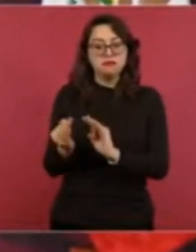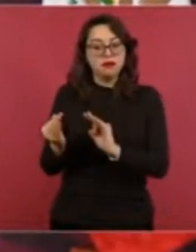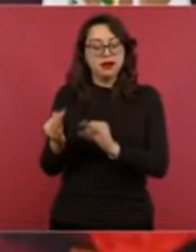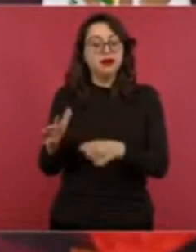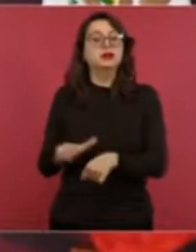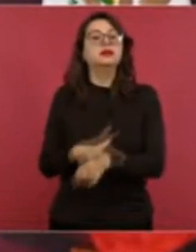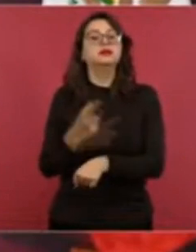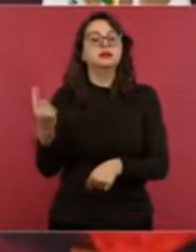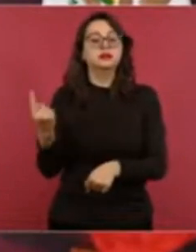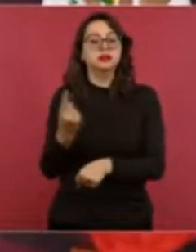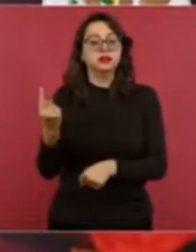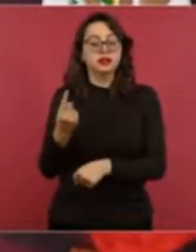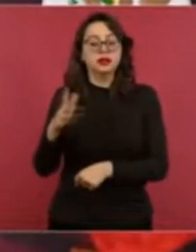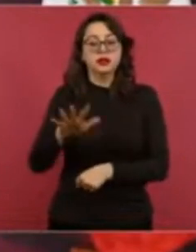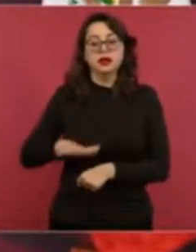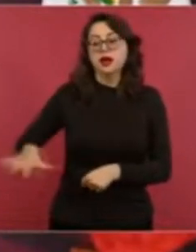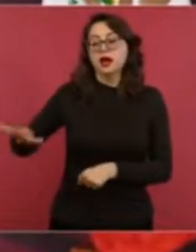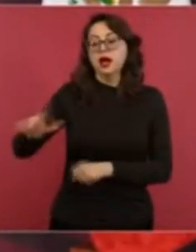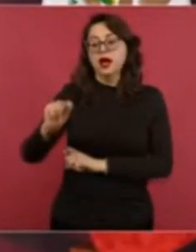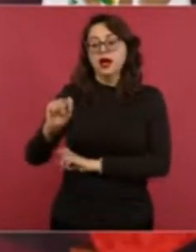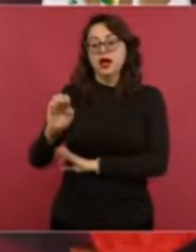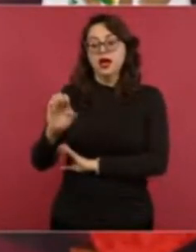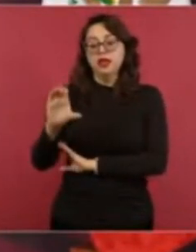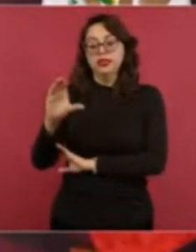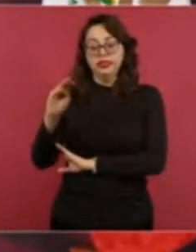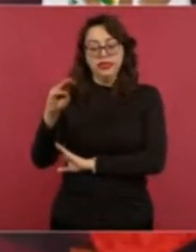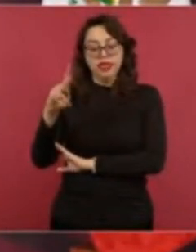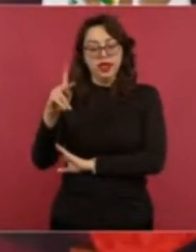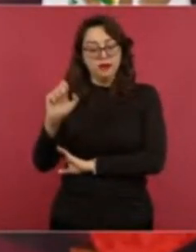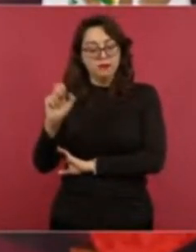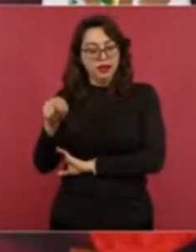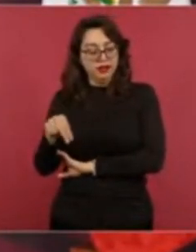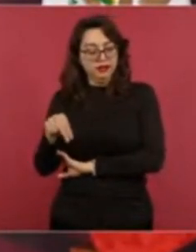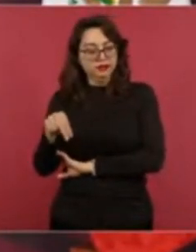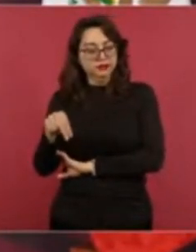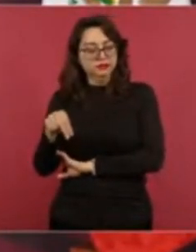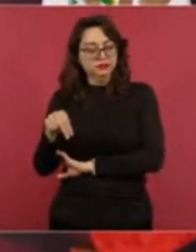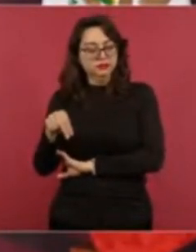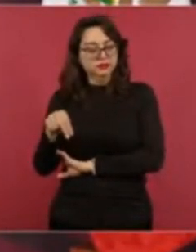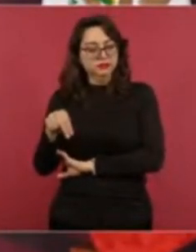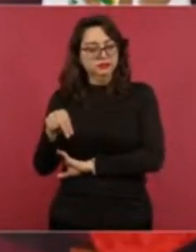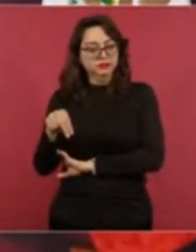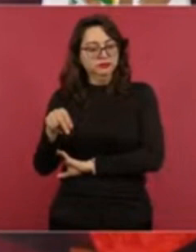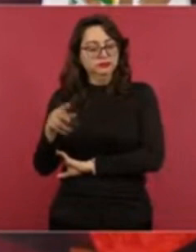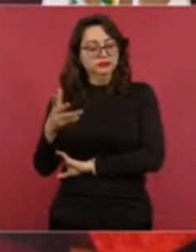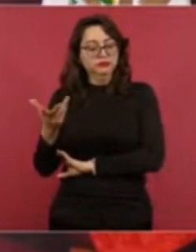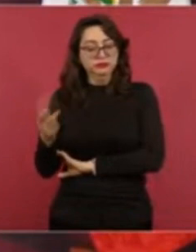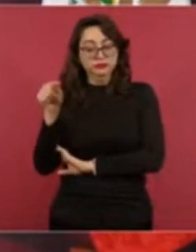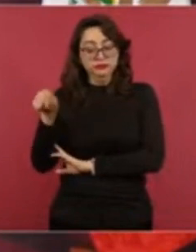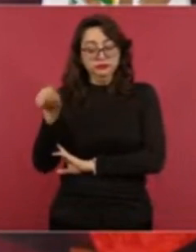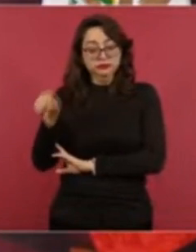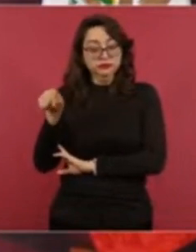porque en Tecpan, Tecpan, Guerrero, se